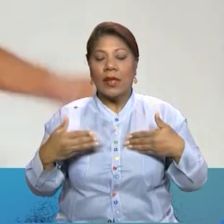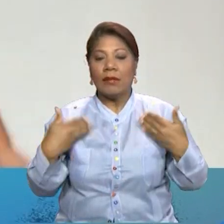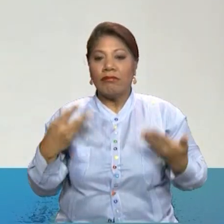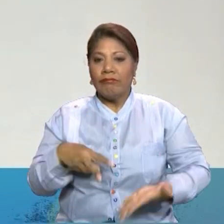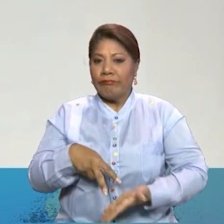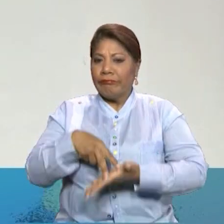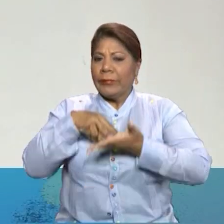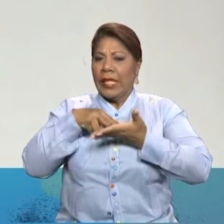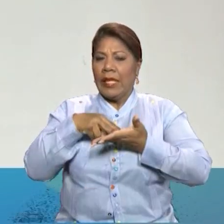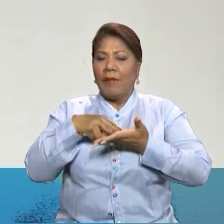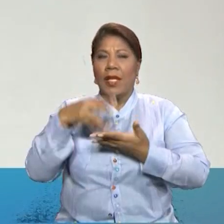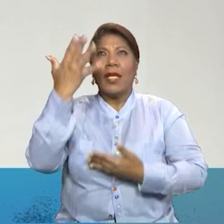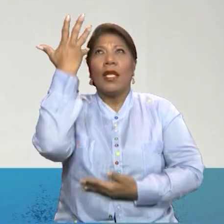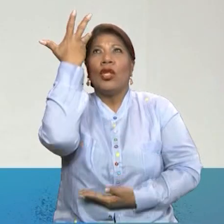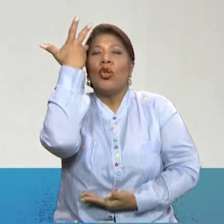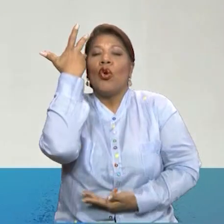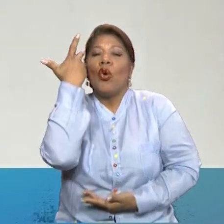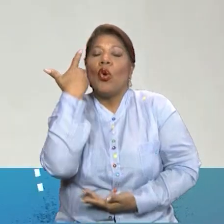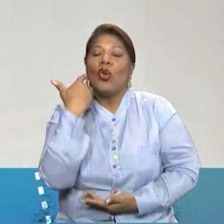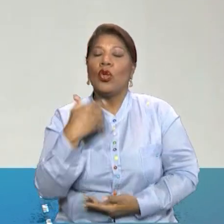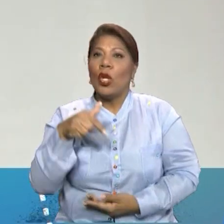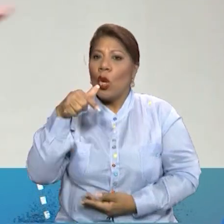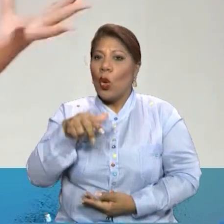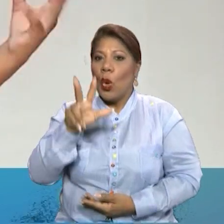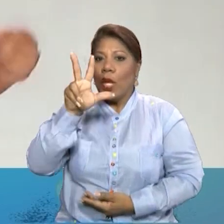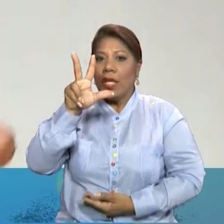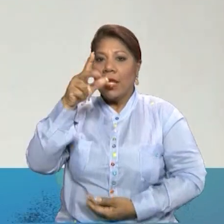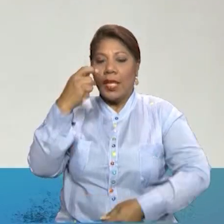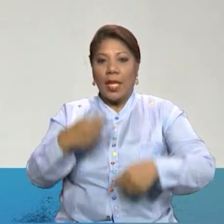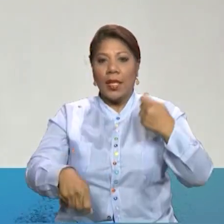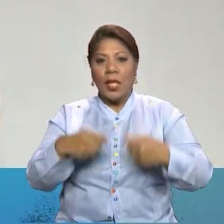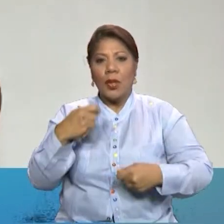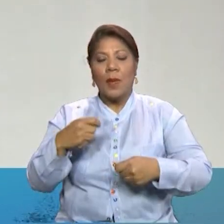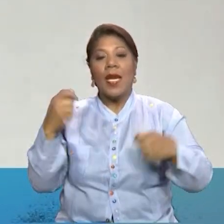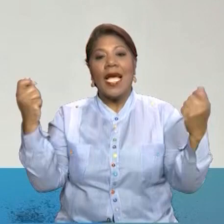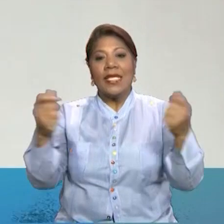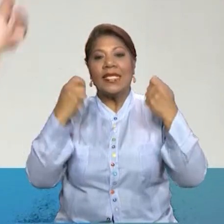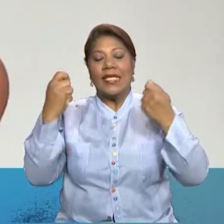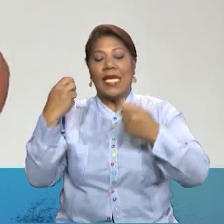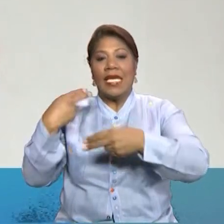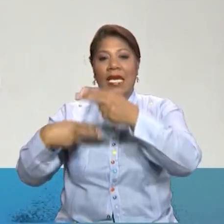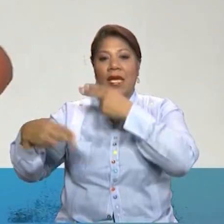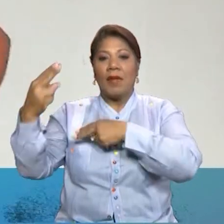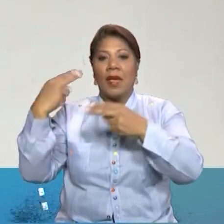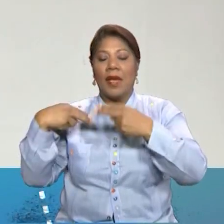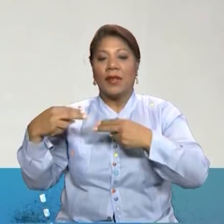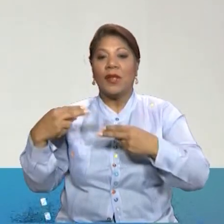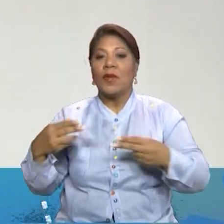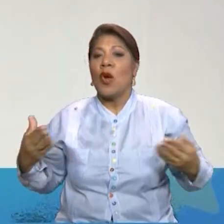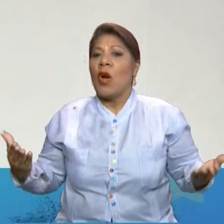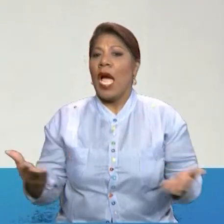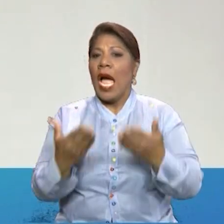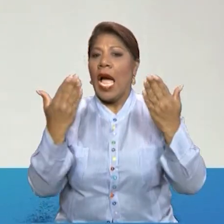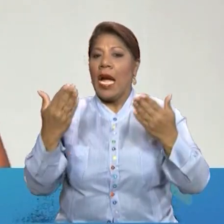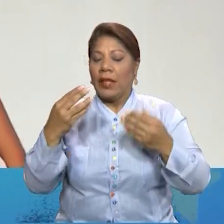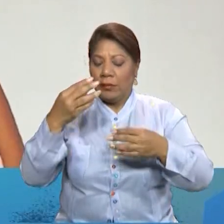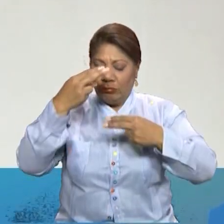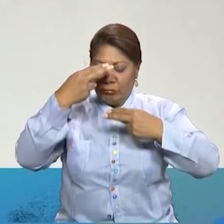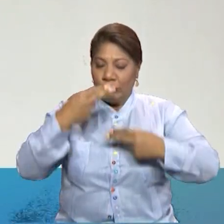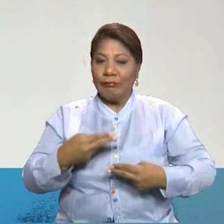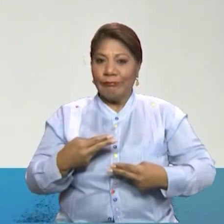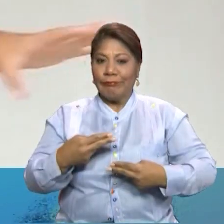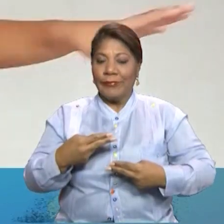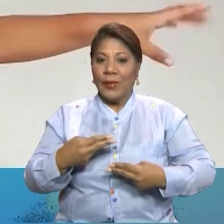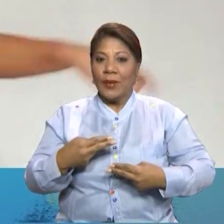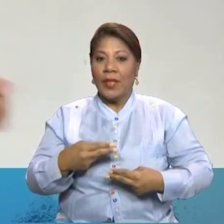levantan cada amanecer. Hoy 3 de noviembre celebra tu historia, serena, sin euforia, con honra y altimez.